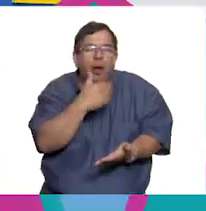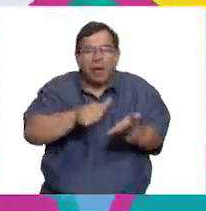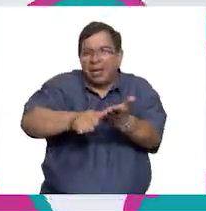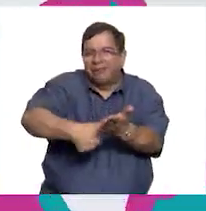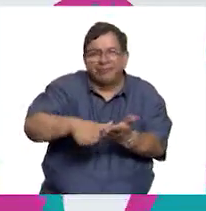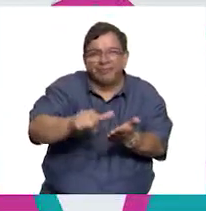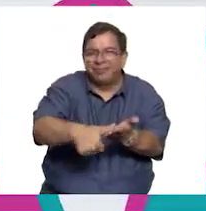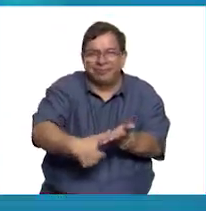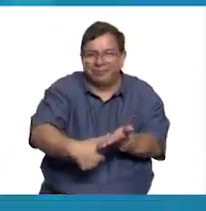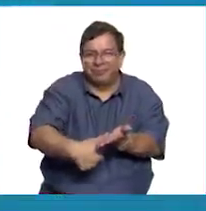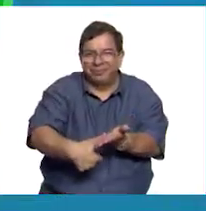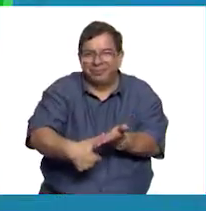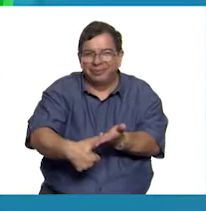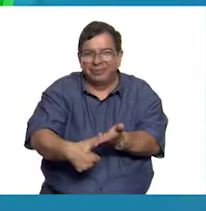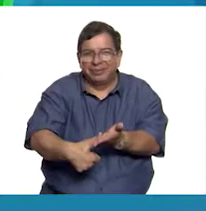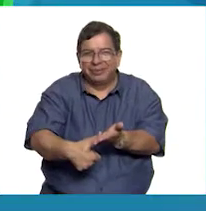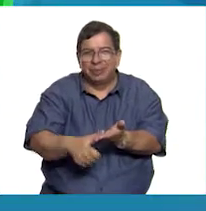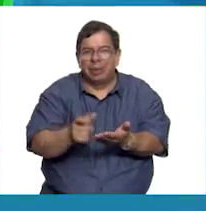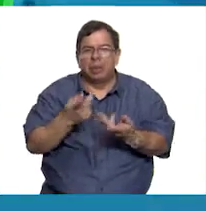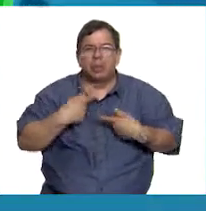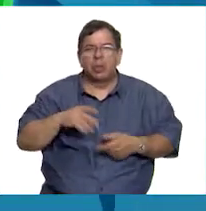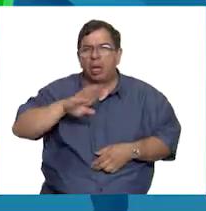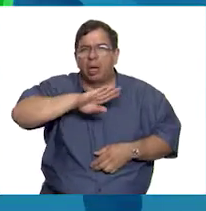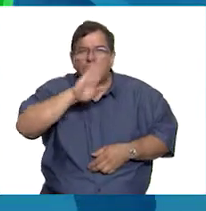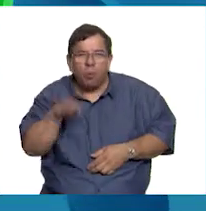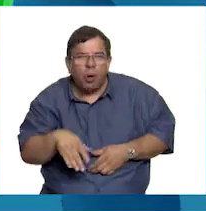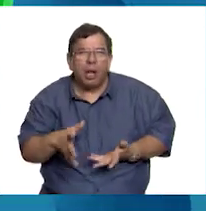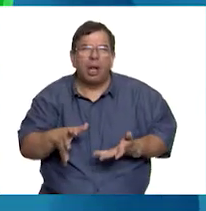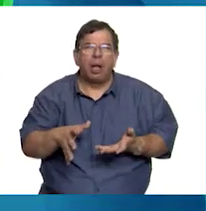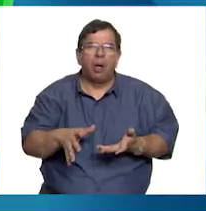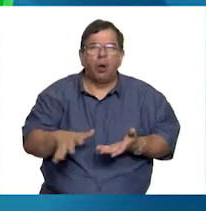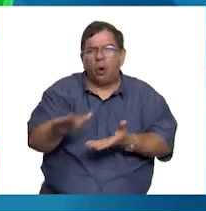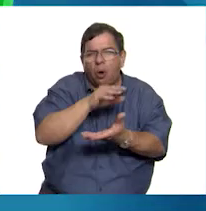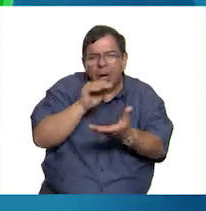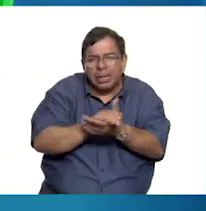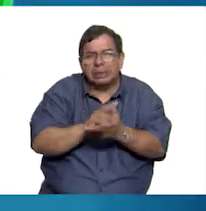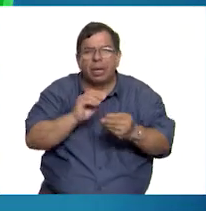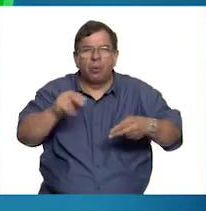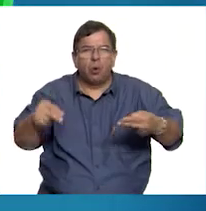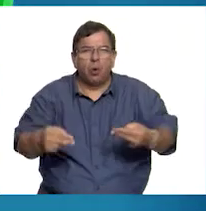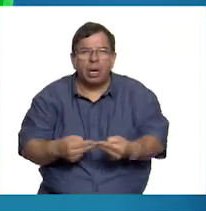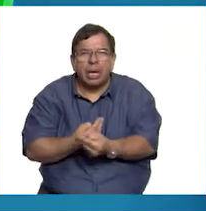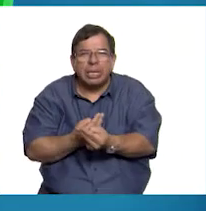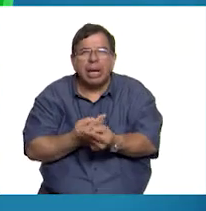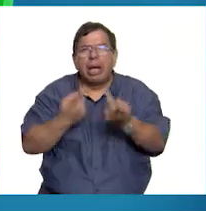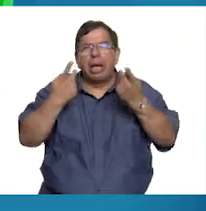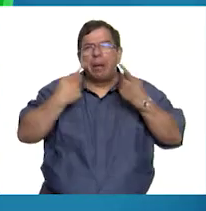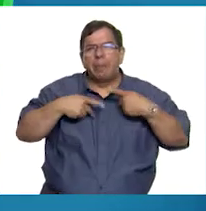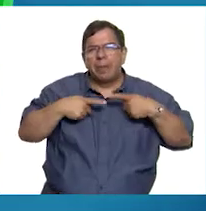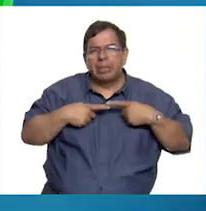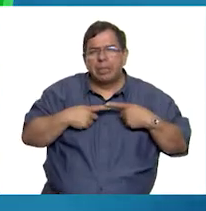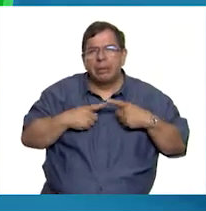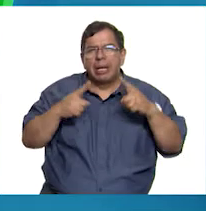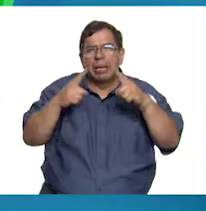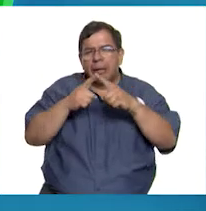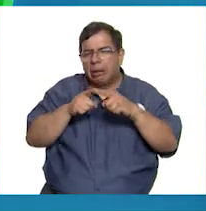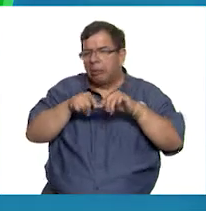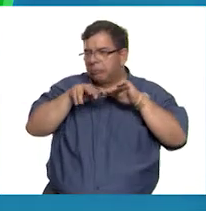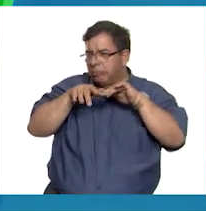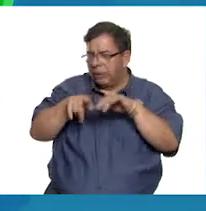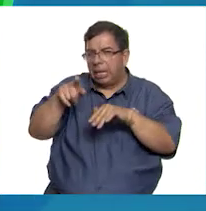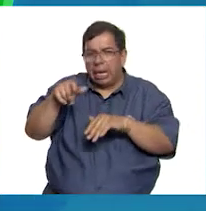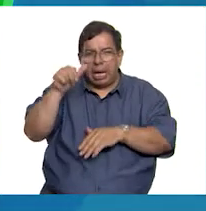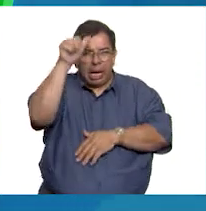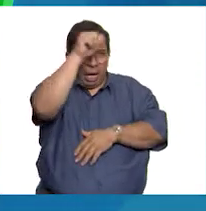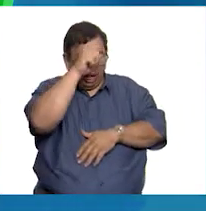registro civil, así que cuando alguien moría, se casaba o nacía, las personas acudían a la iglesia, donde los